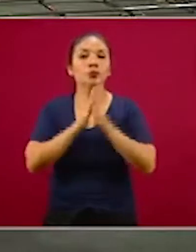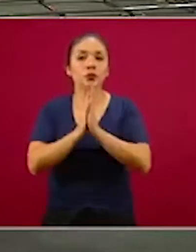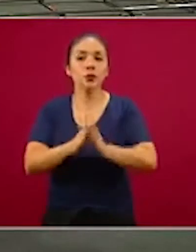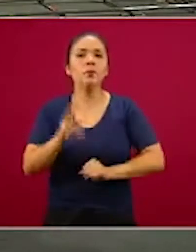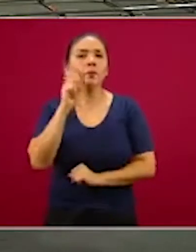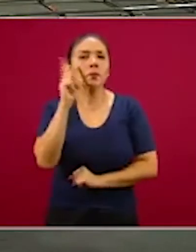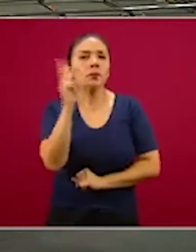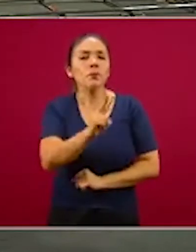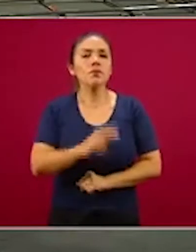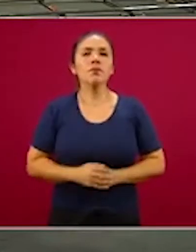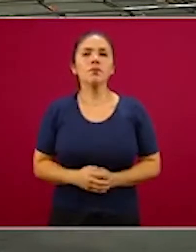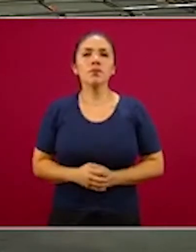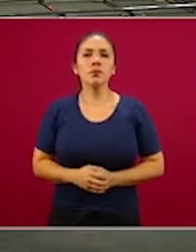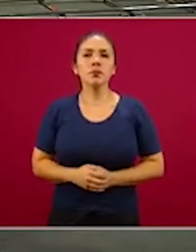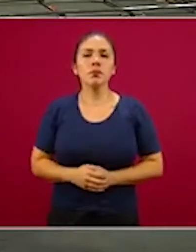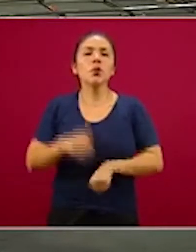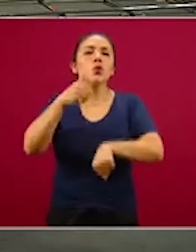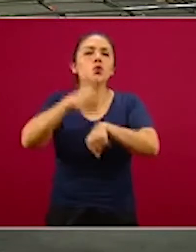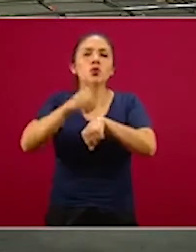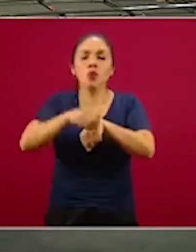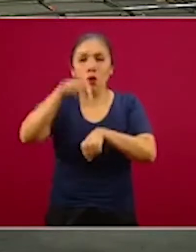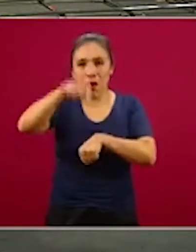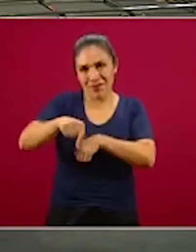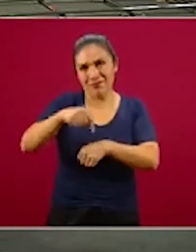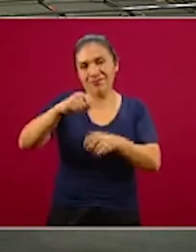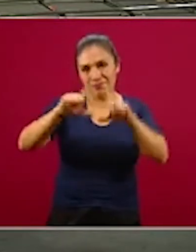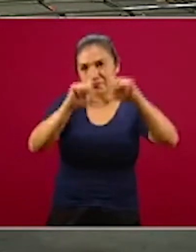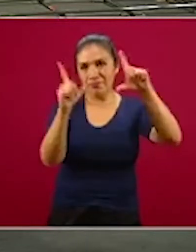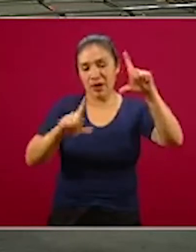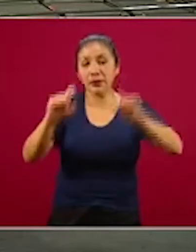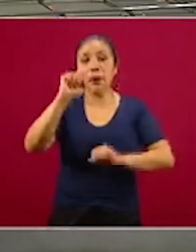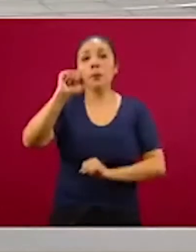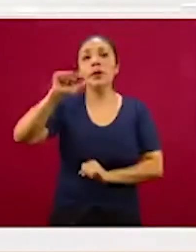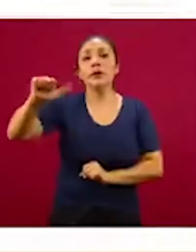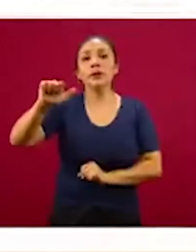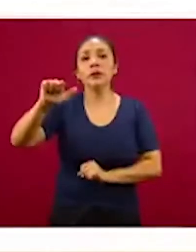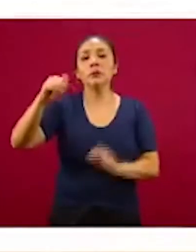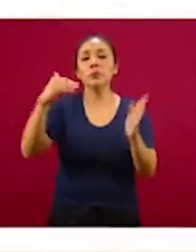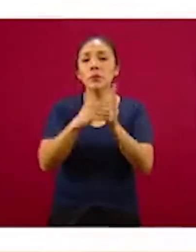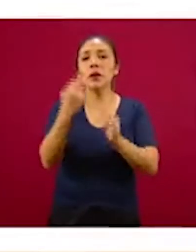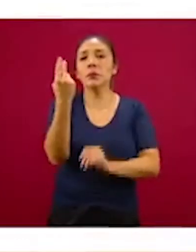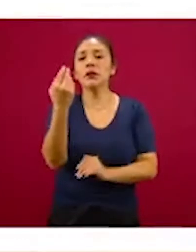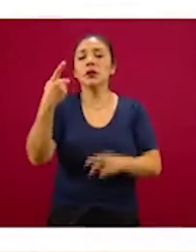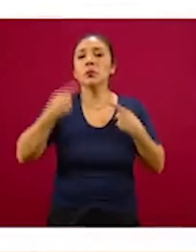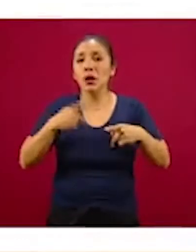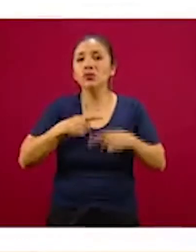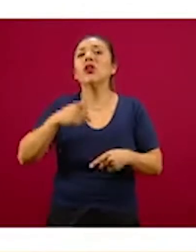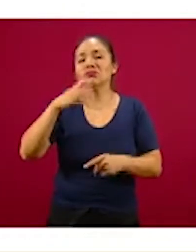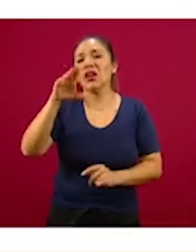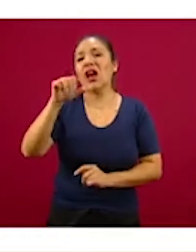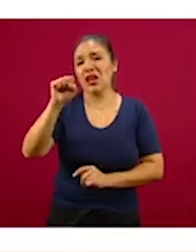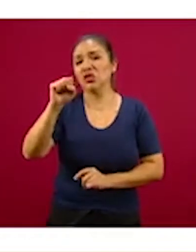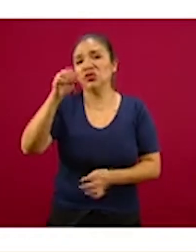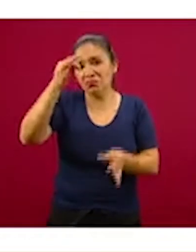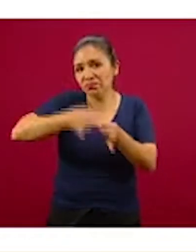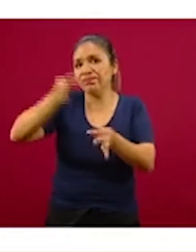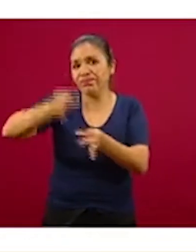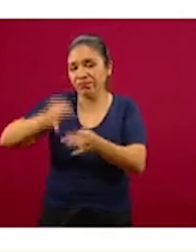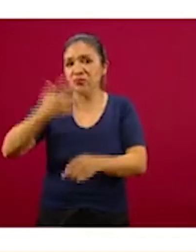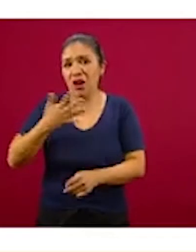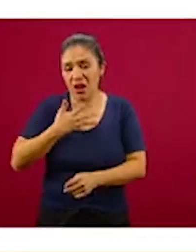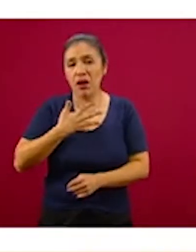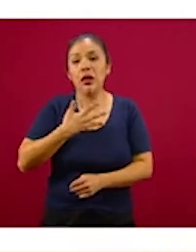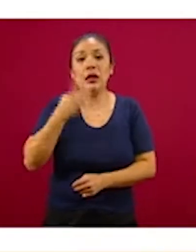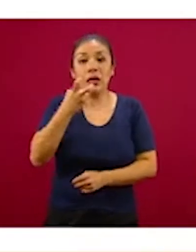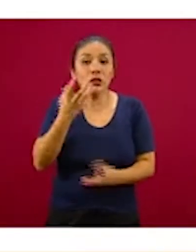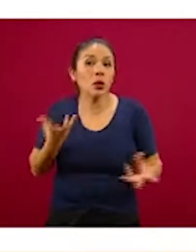Luis Salomía Segarra, quien dijo que se han registrado 2.507 defunciones. 26.025 casos confirmados,